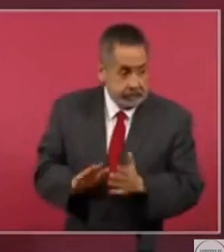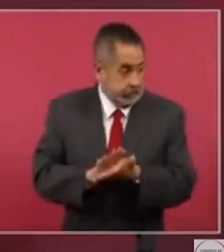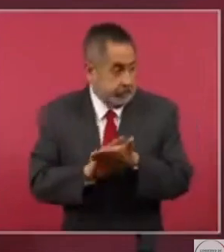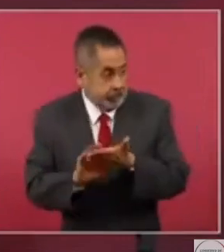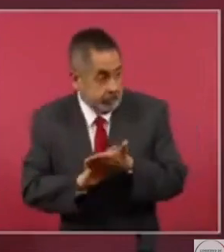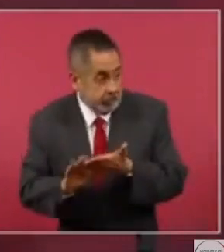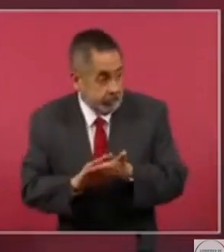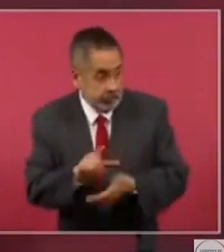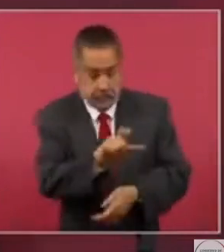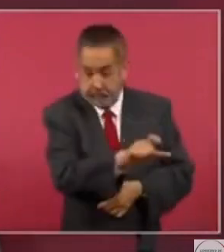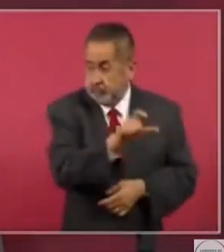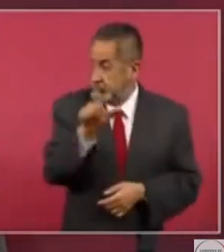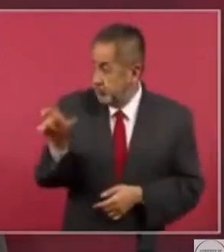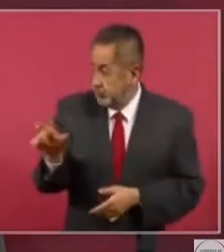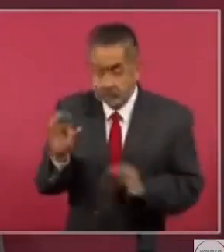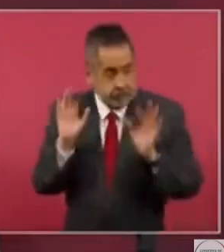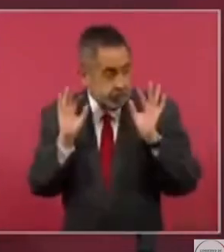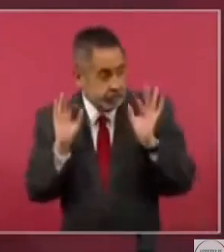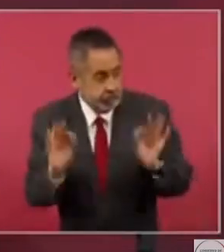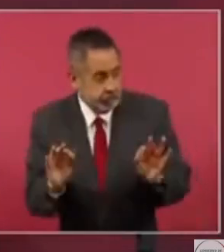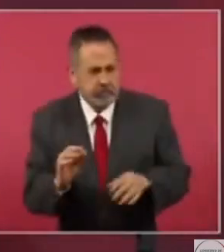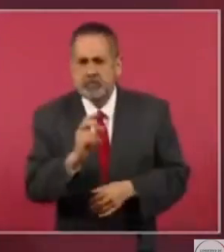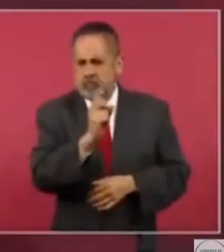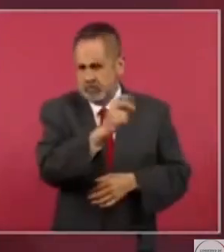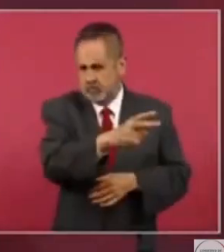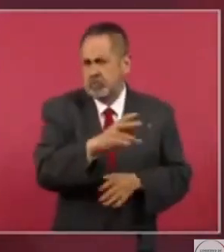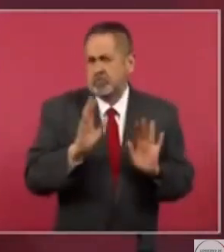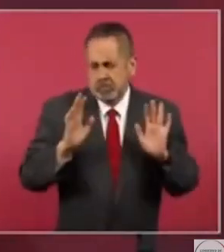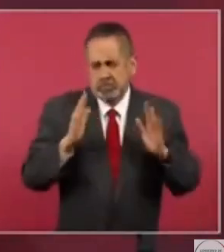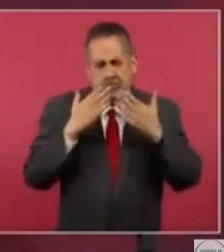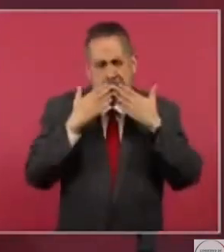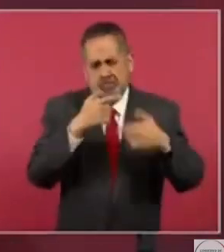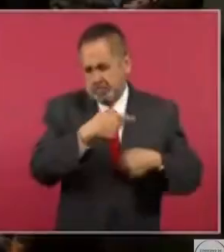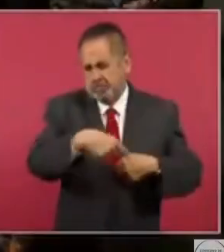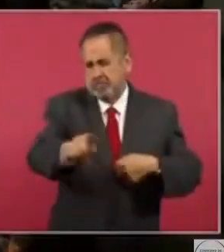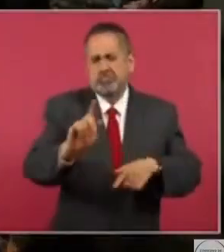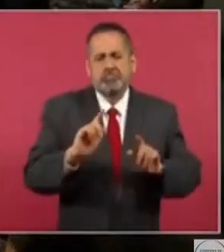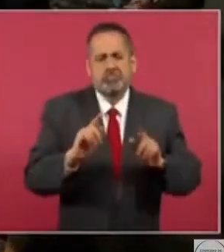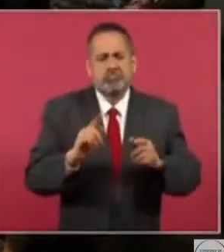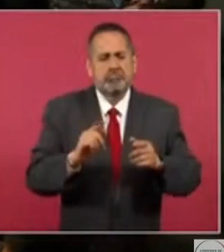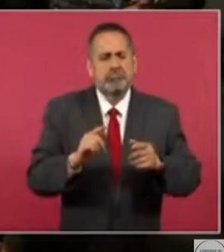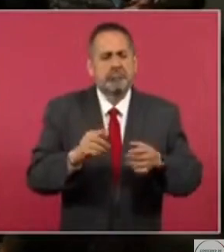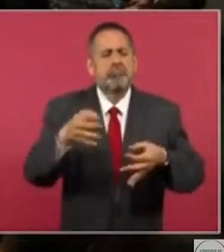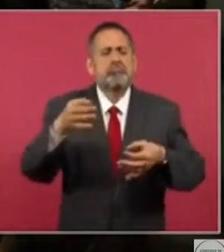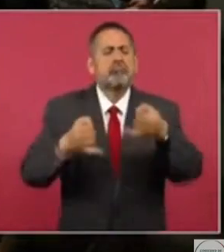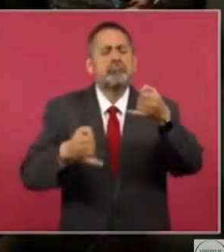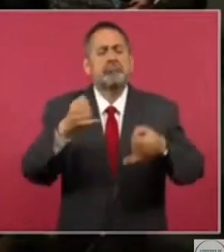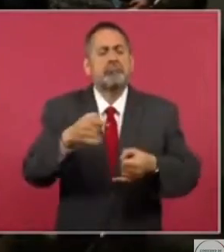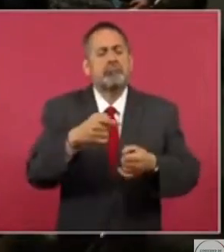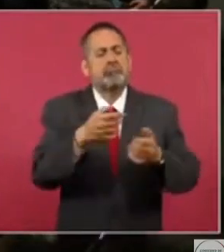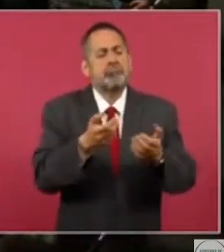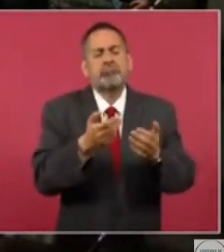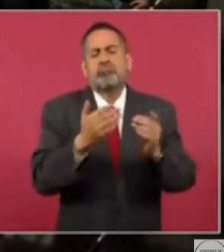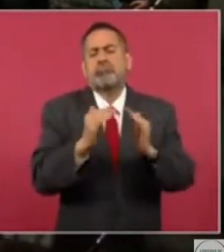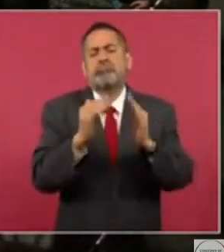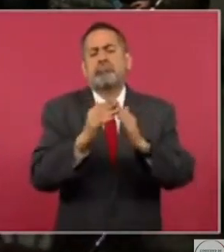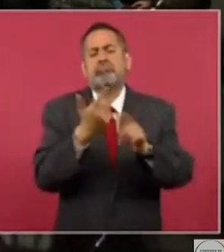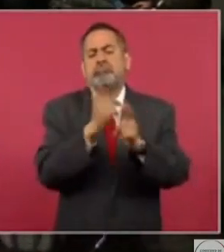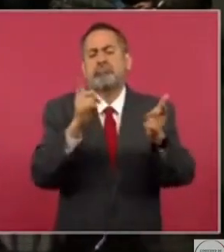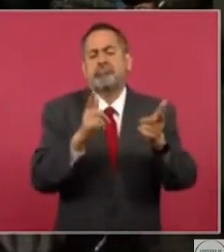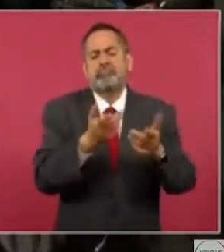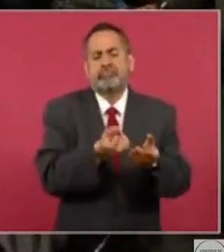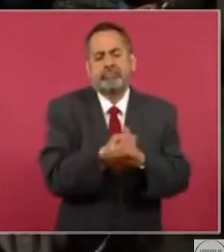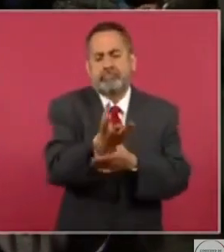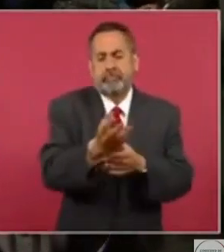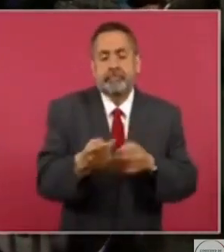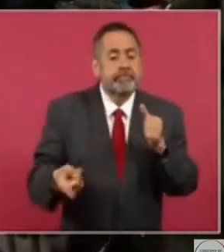pueda llevar su proceso en libertad, pero se